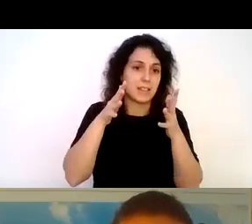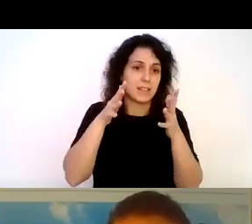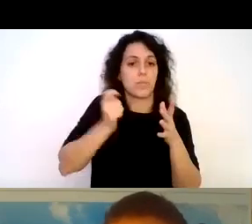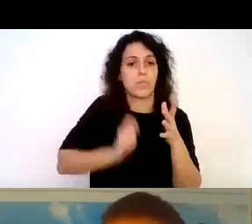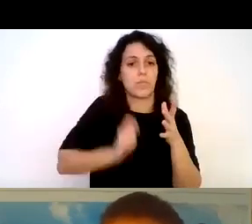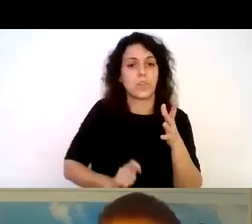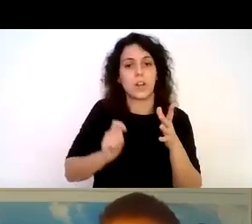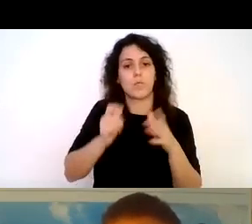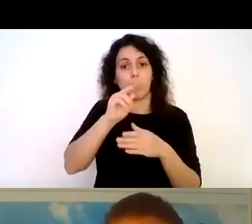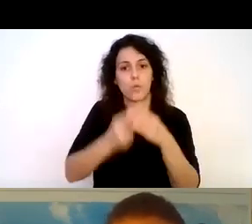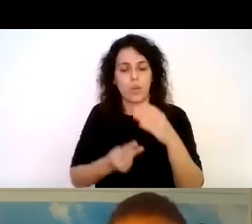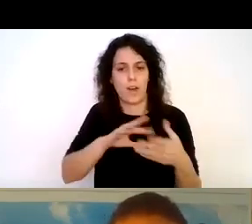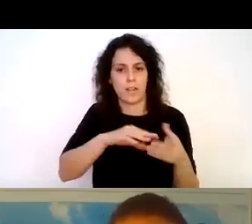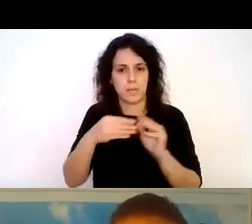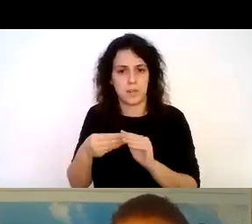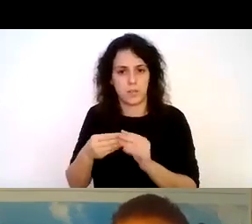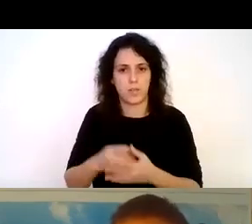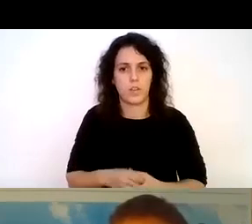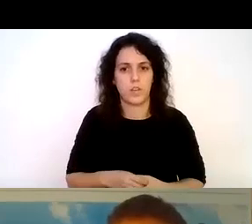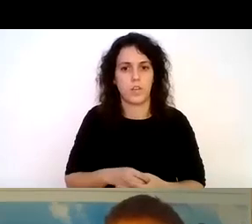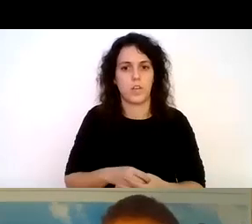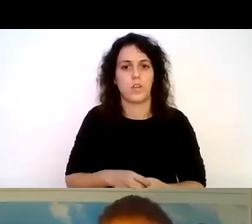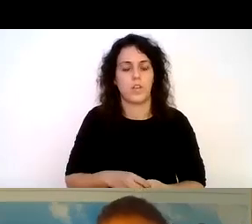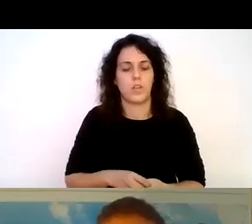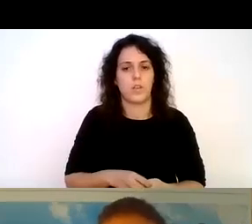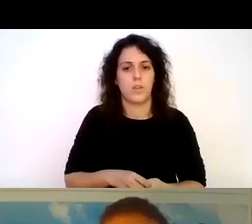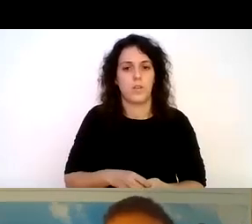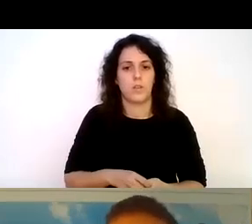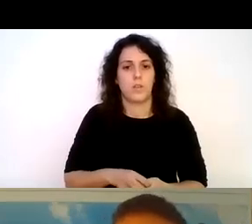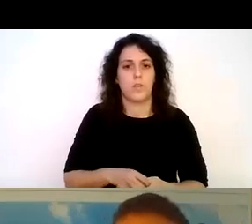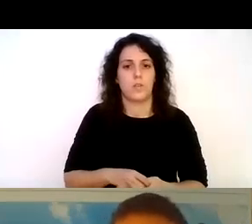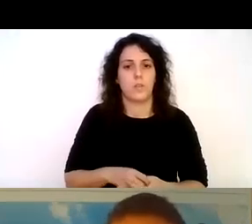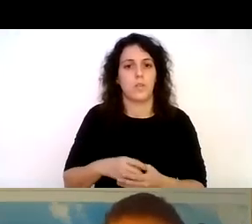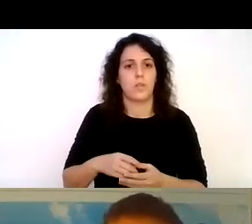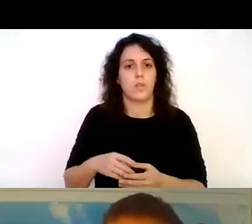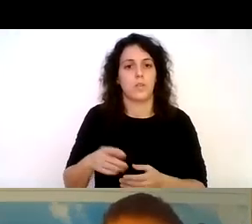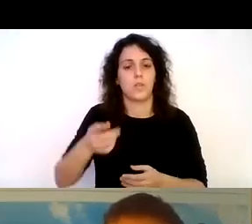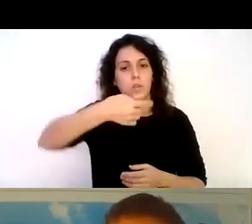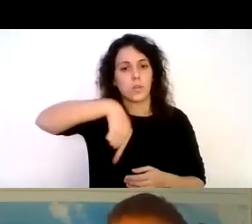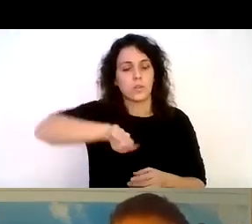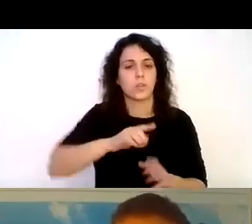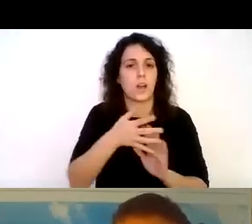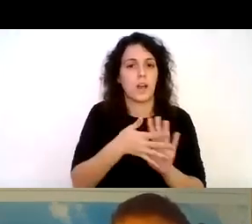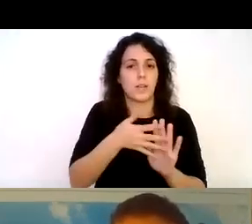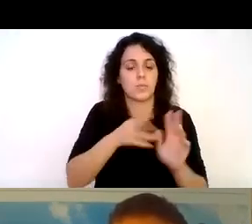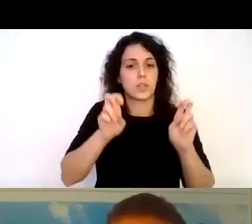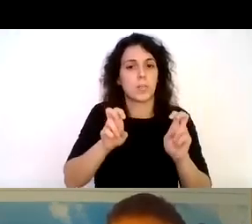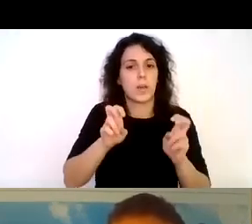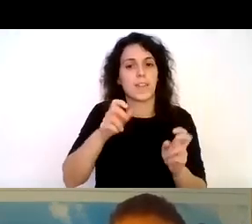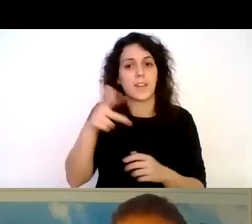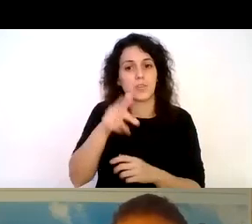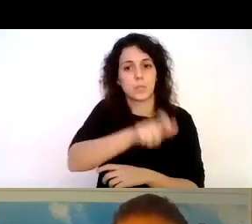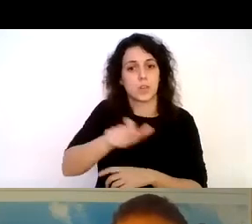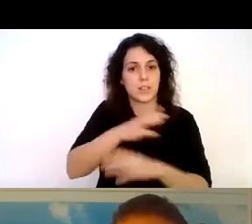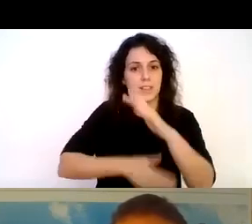adherimos completamente a la convención internacional sobre los derechos de las personas con discapacidad